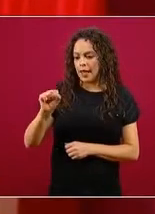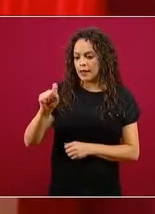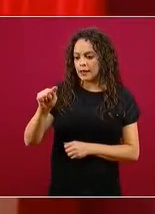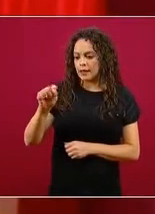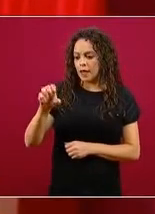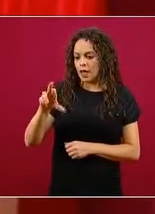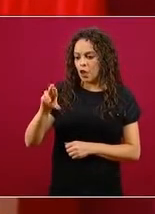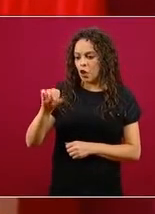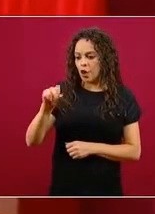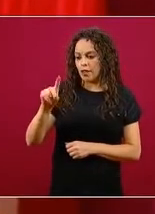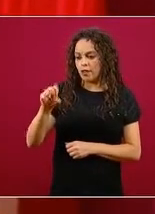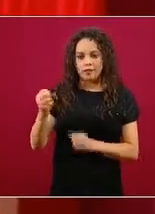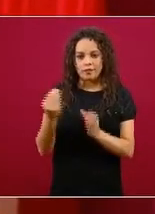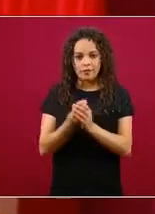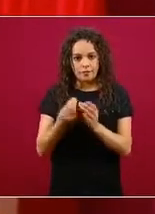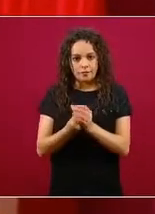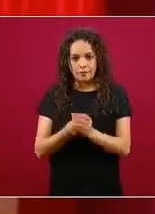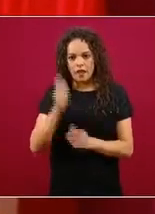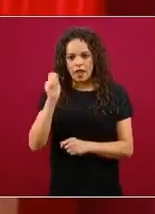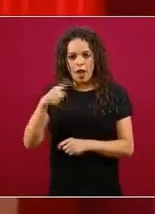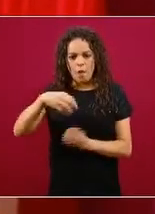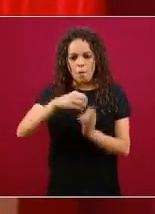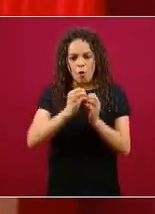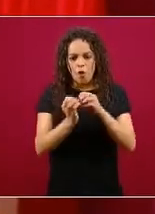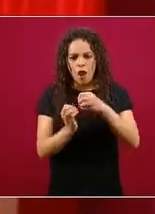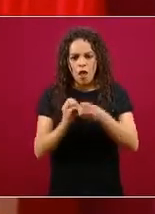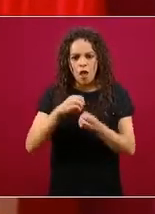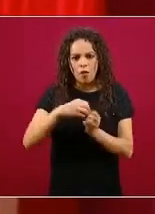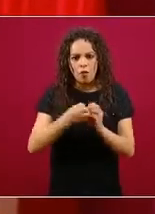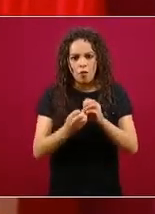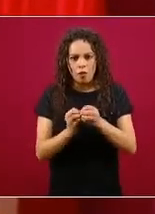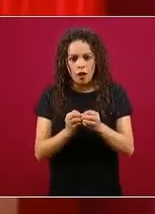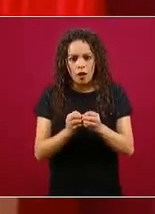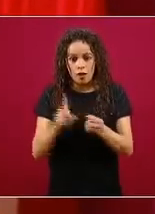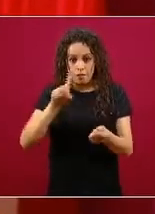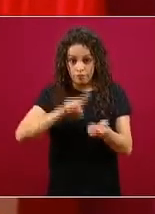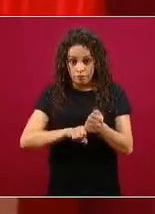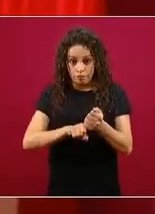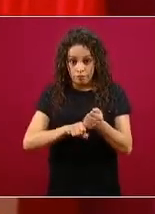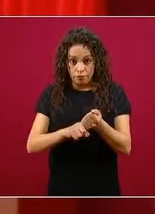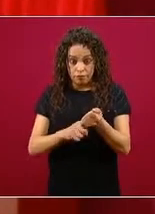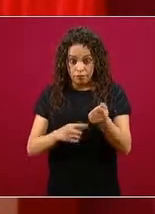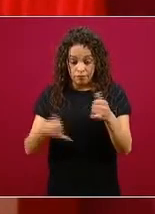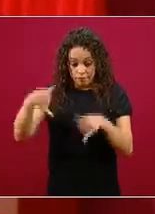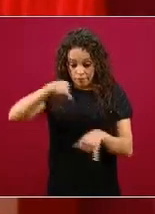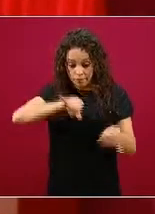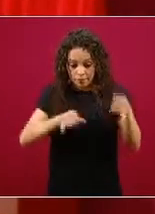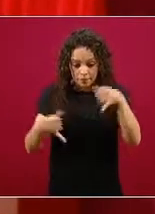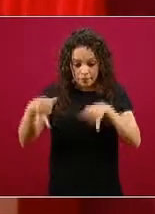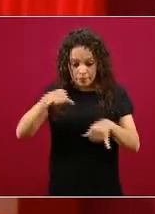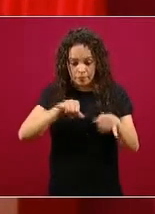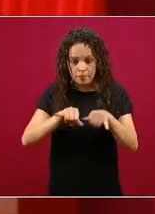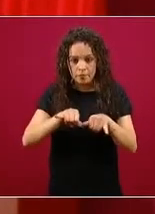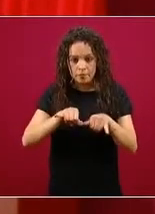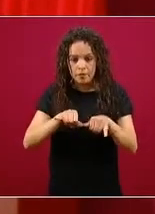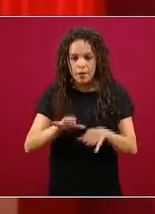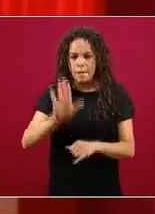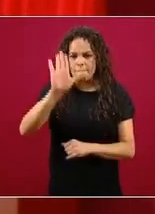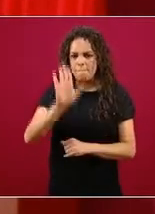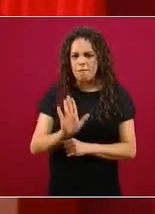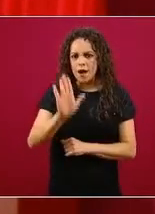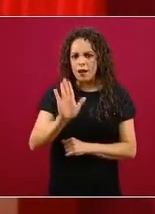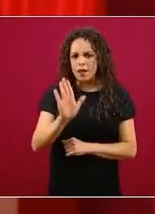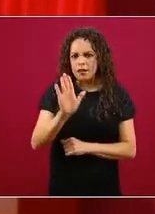son un tipo de moléculas, de sustancias que químicamente son originalmente parecidos